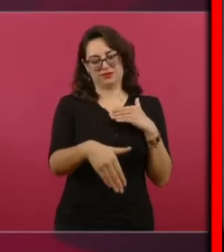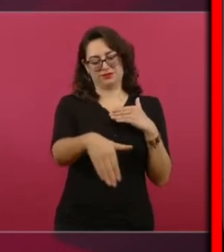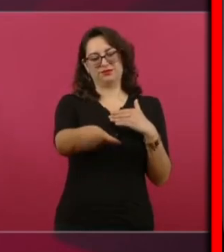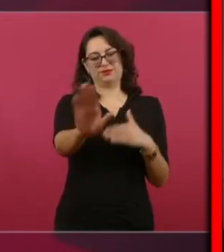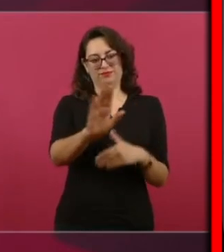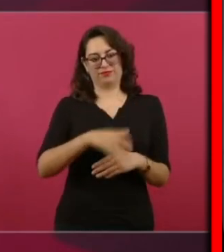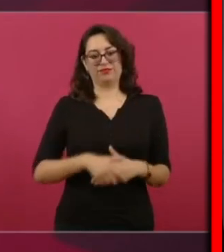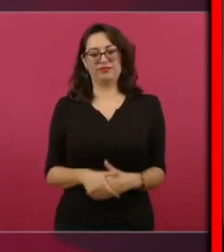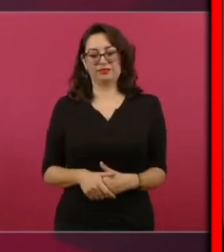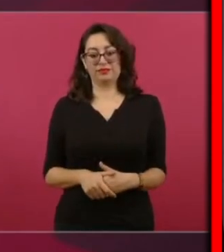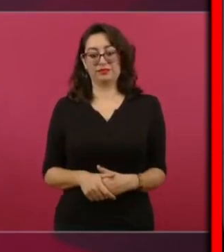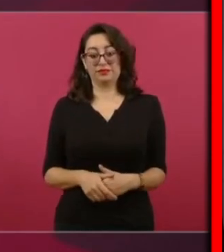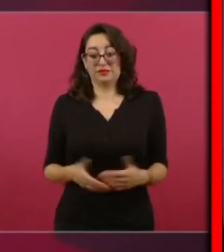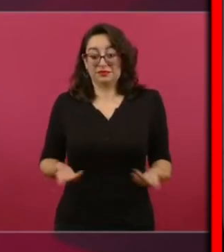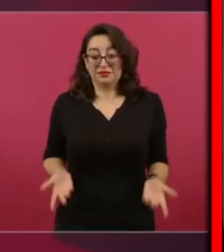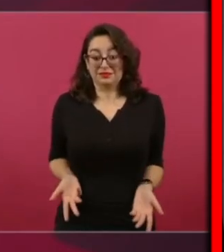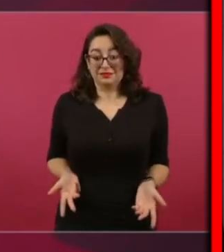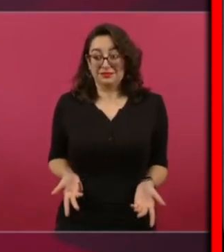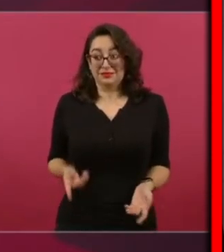con ese poder judicial